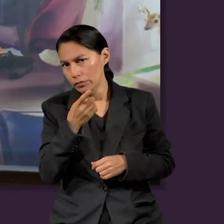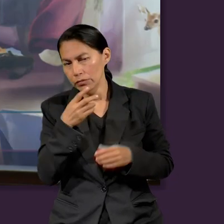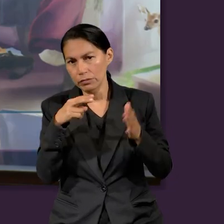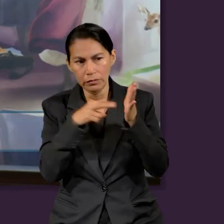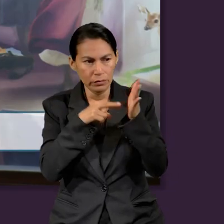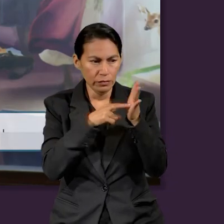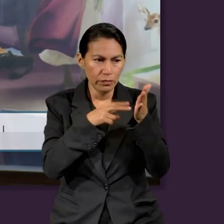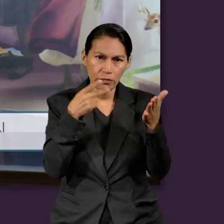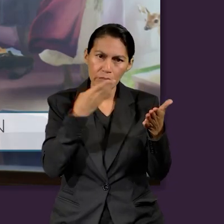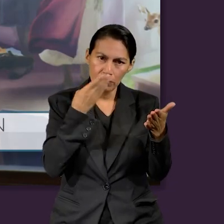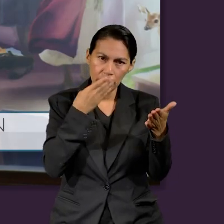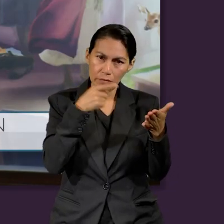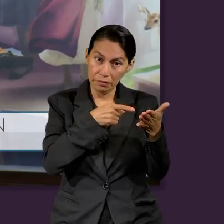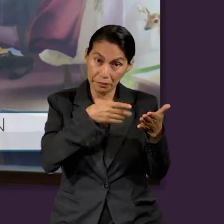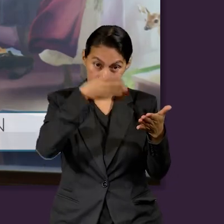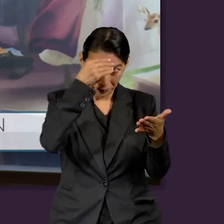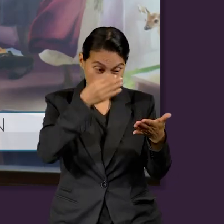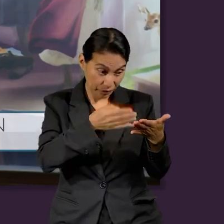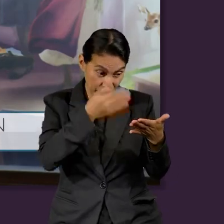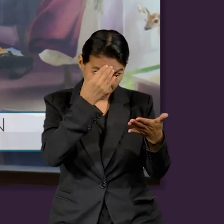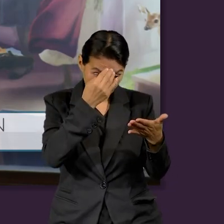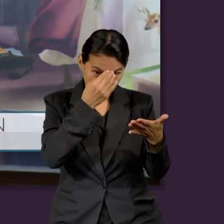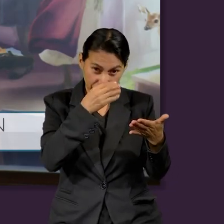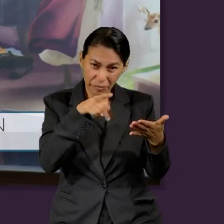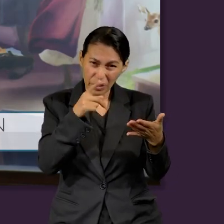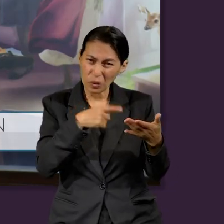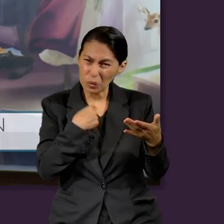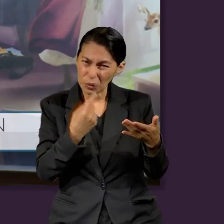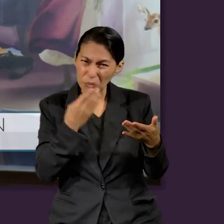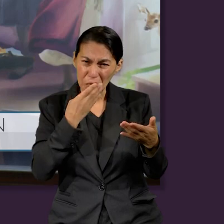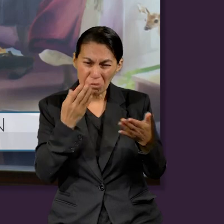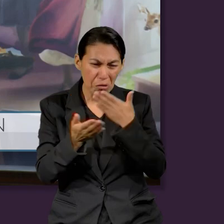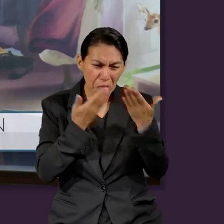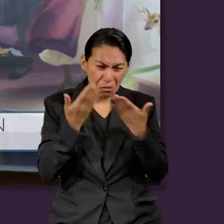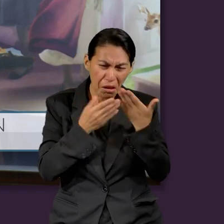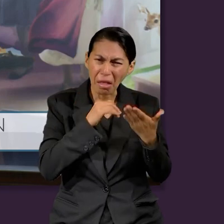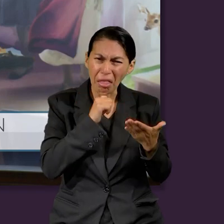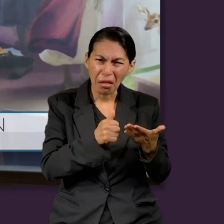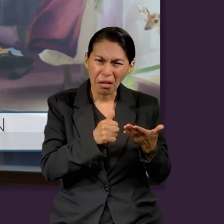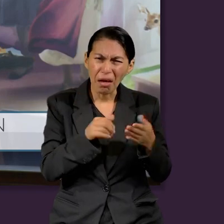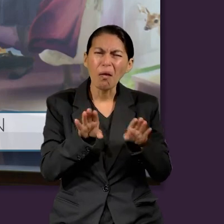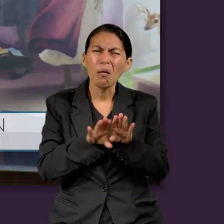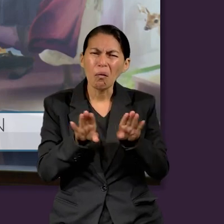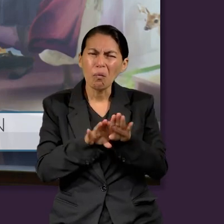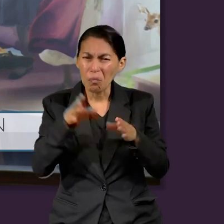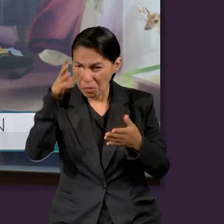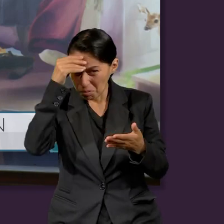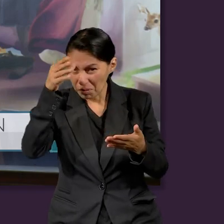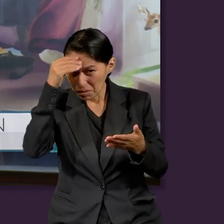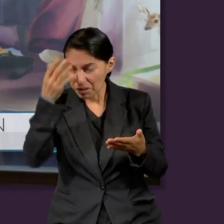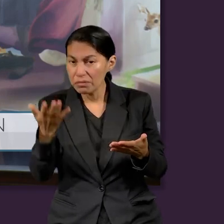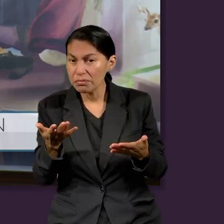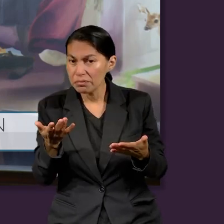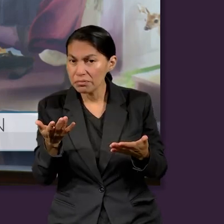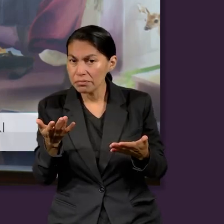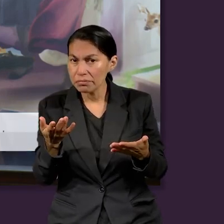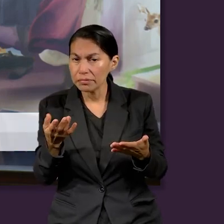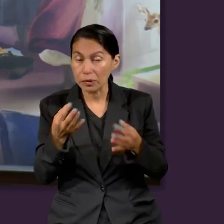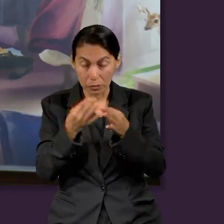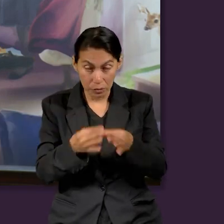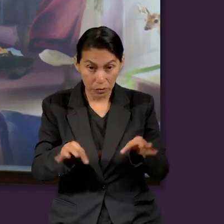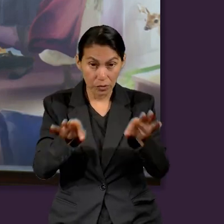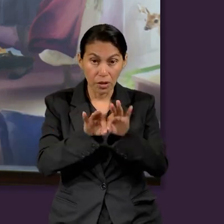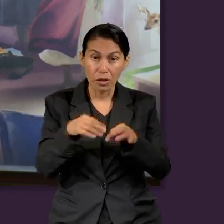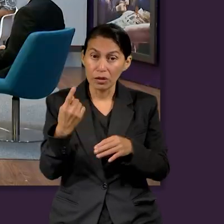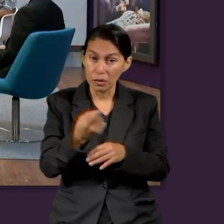partes que mencionaba Ibrahim es conocer los relatos bíblicos, ¿no? Pero, ¿cómo los vamos a conocer si nosotros no vamos a la Biblia? Entonces, es importante